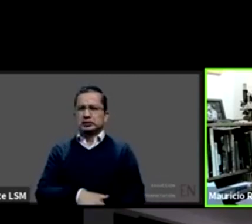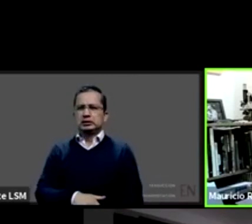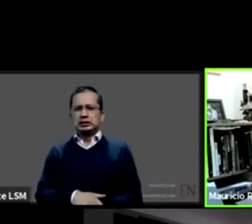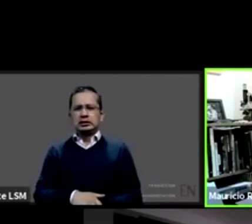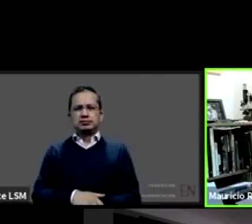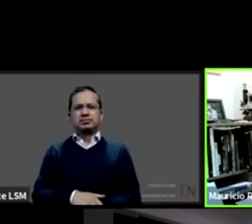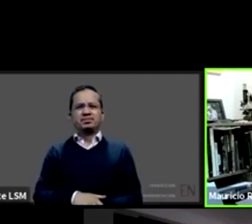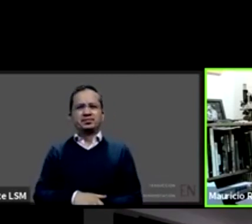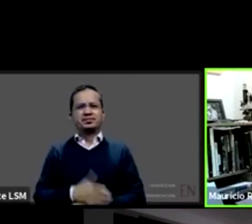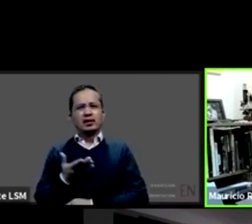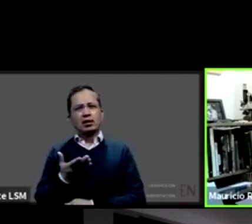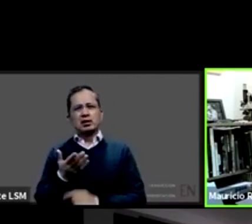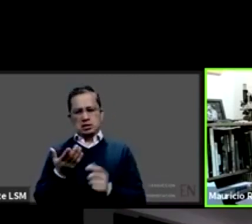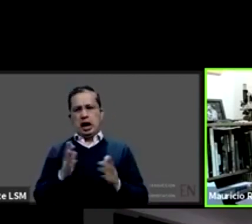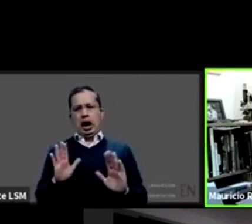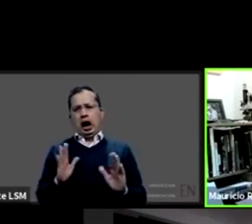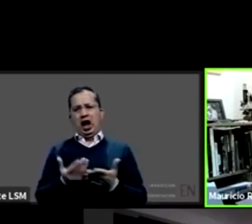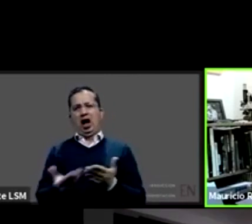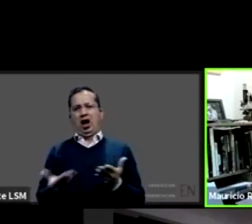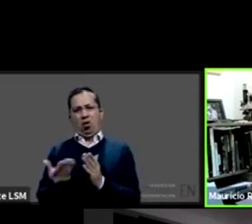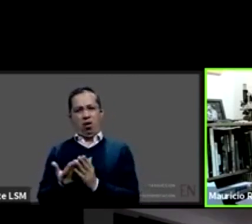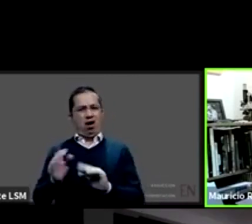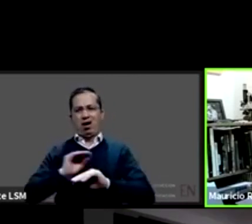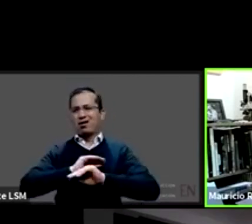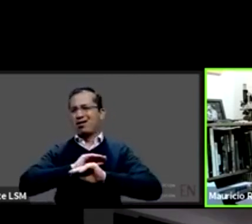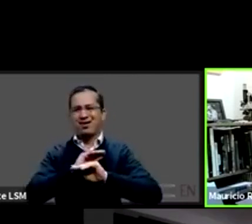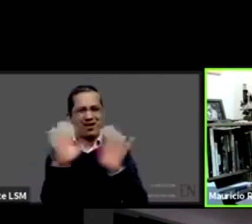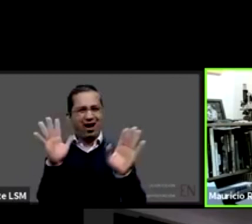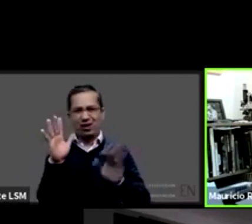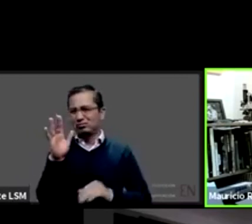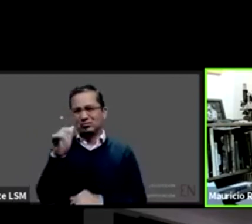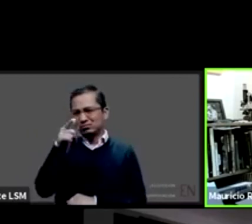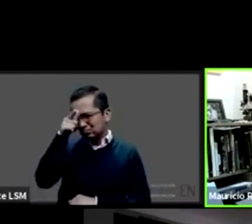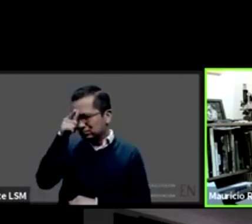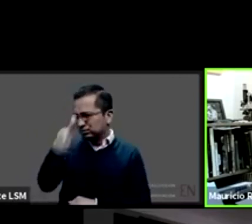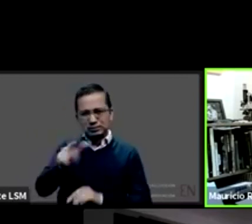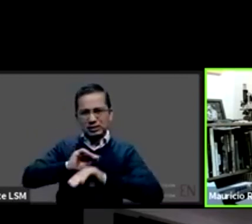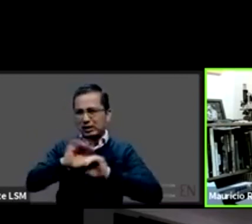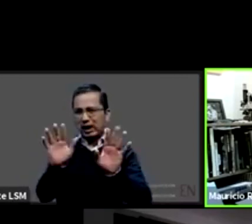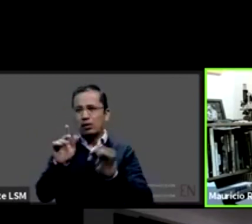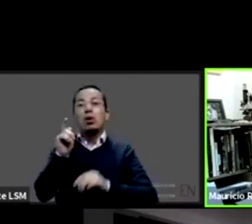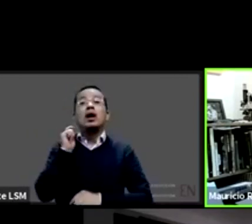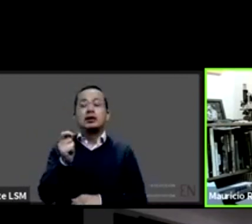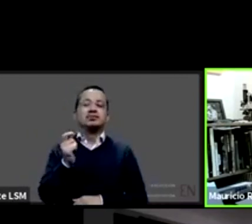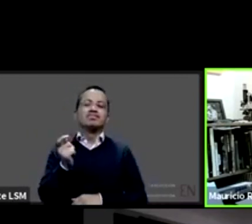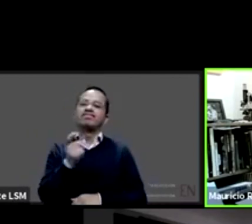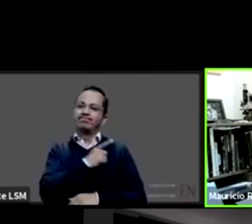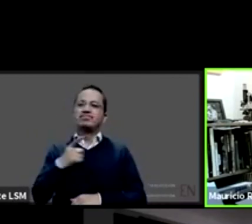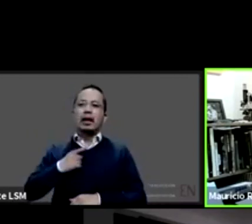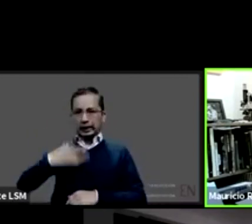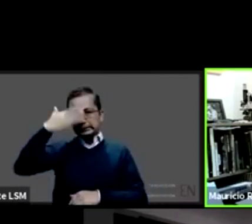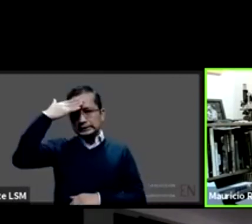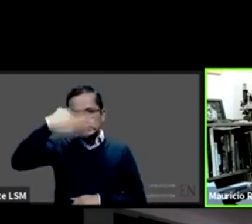e indiscutible la necesidad de conocer la necesidad de cuantificar la